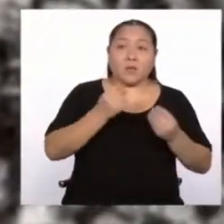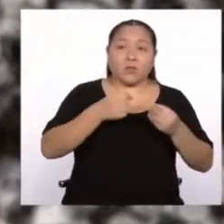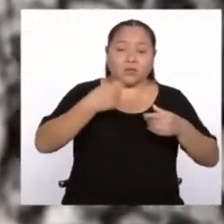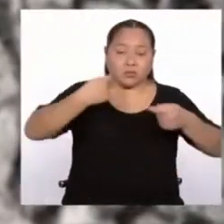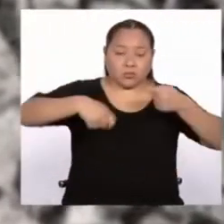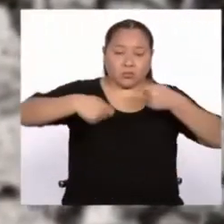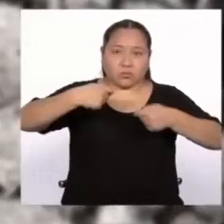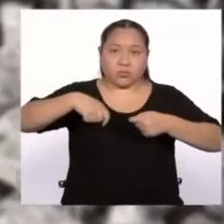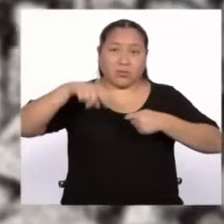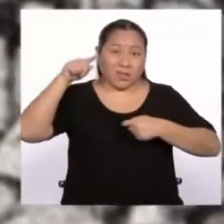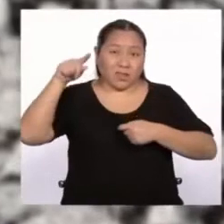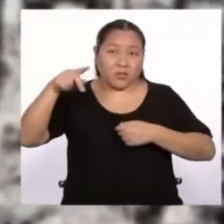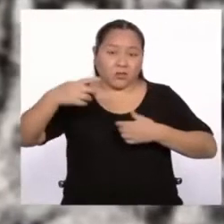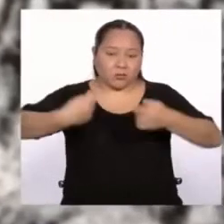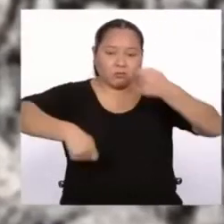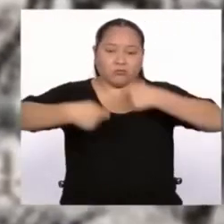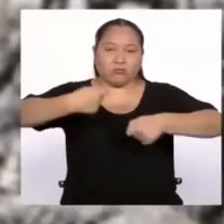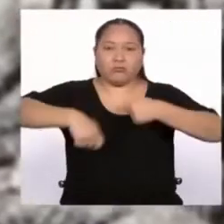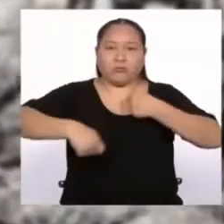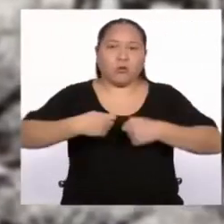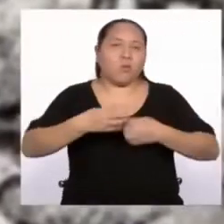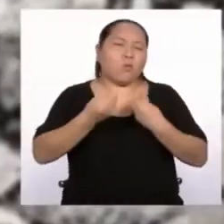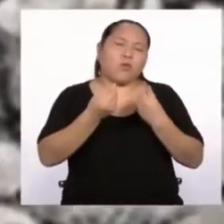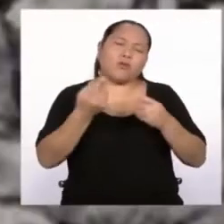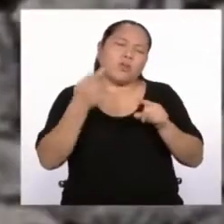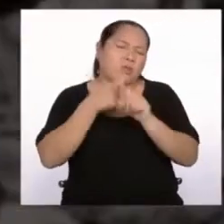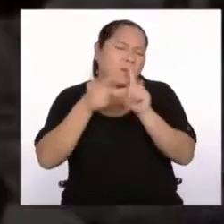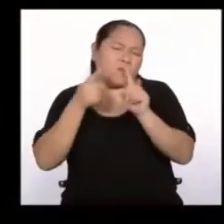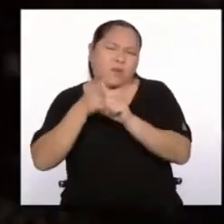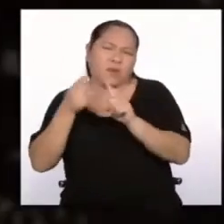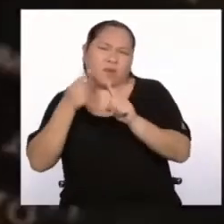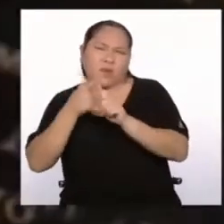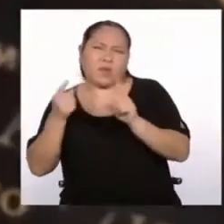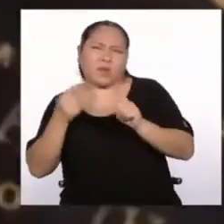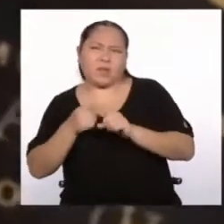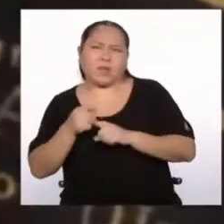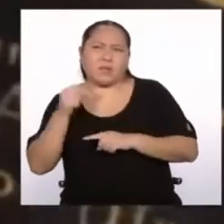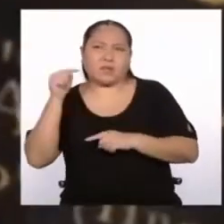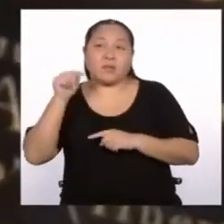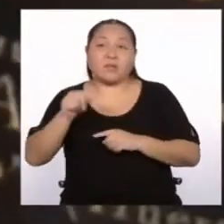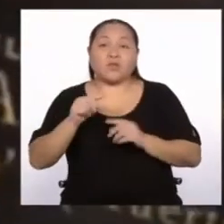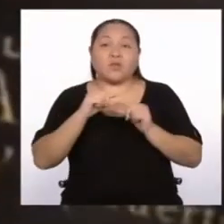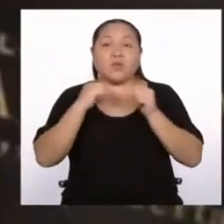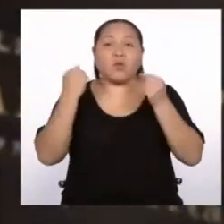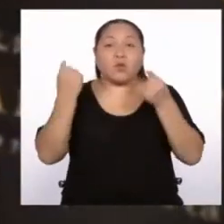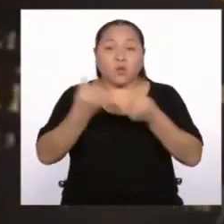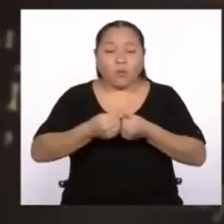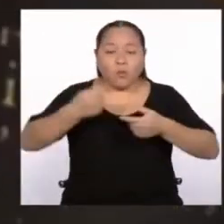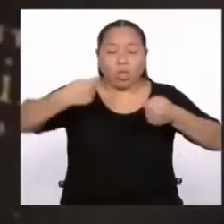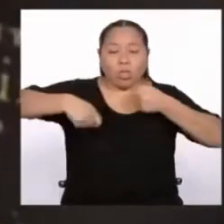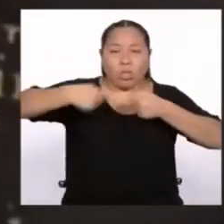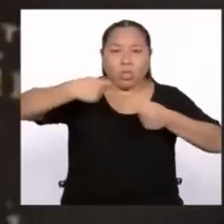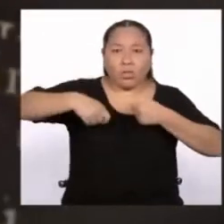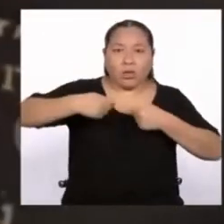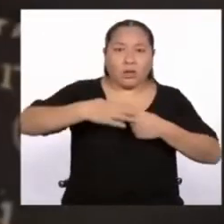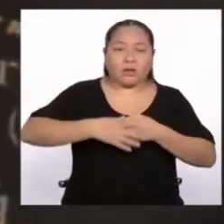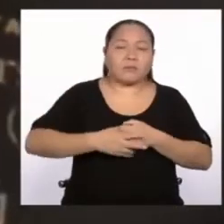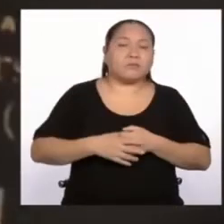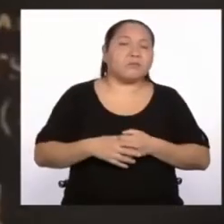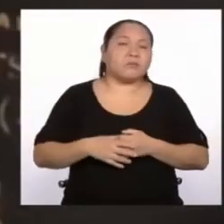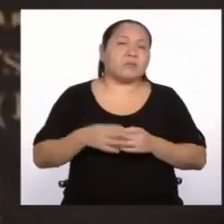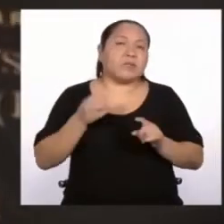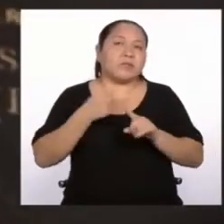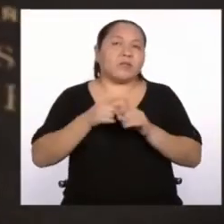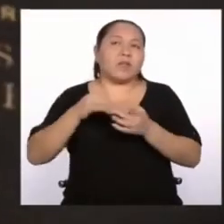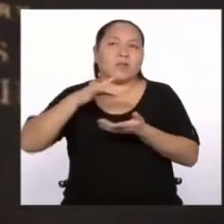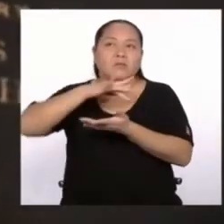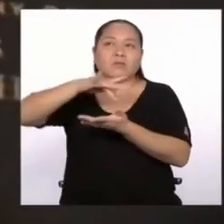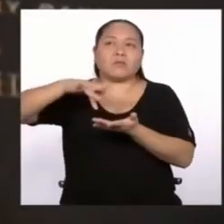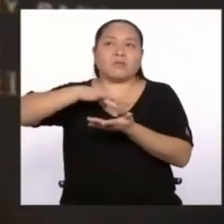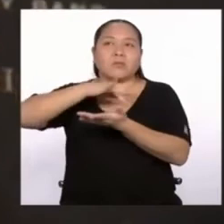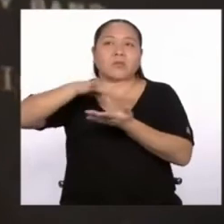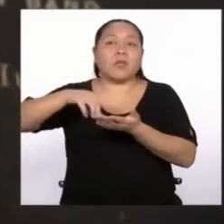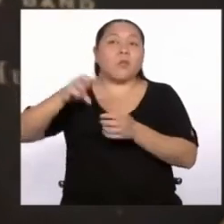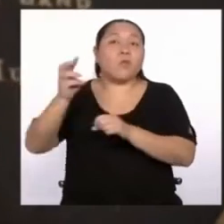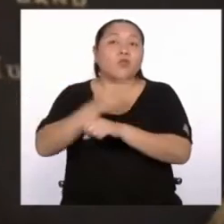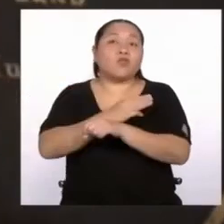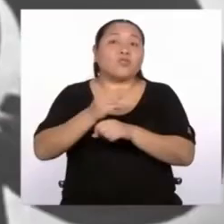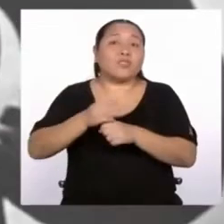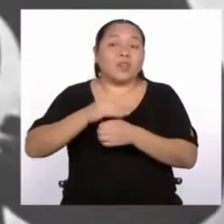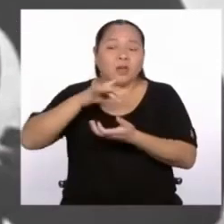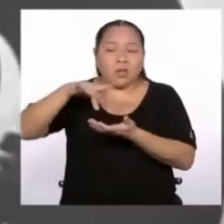y mucha música foránea, ¿no? Había una banda de estudio de la Victor, que era una empresa grande de música.